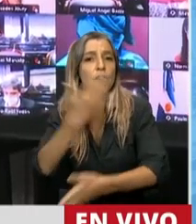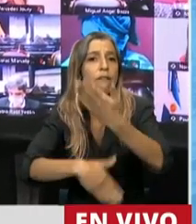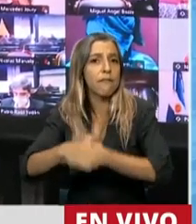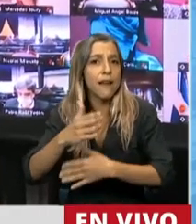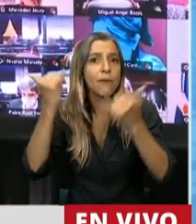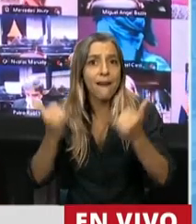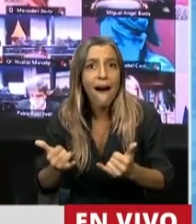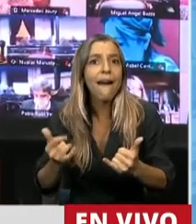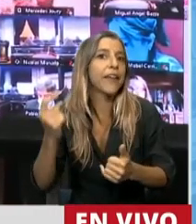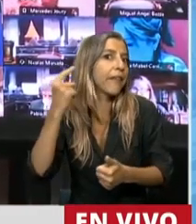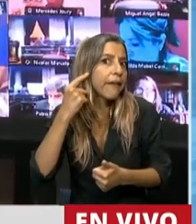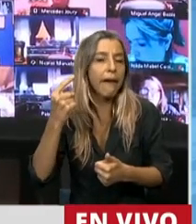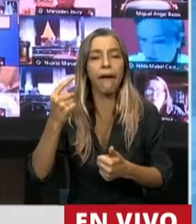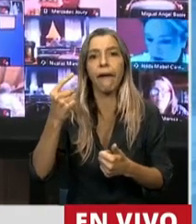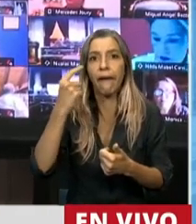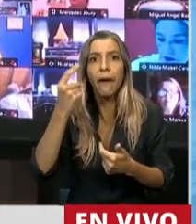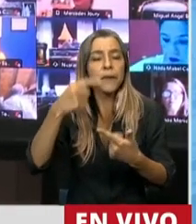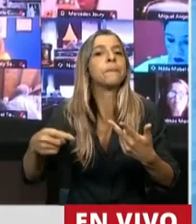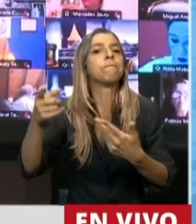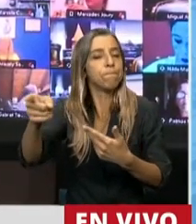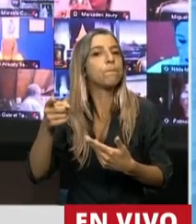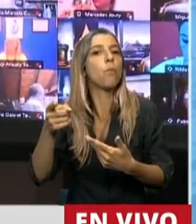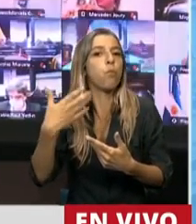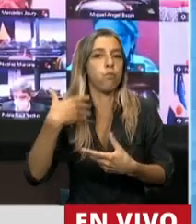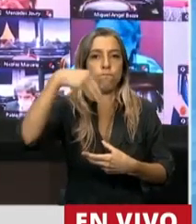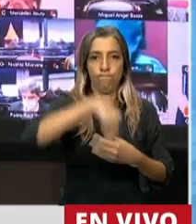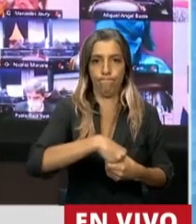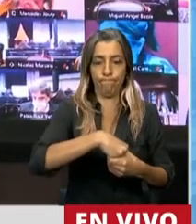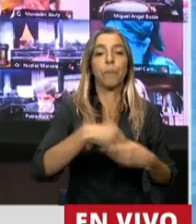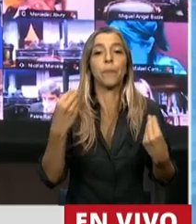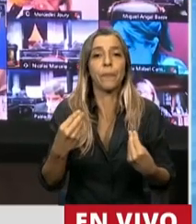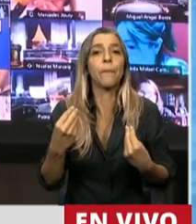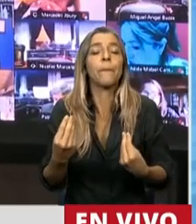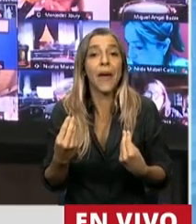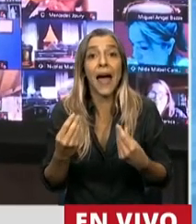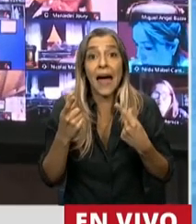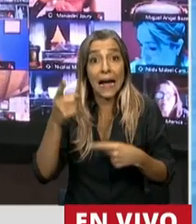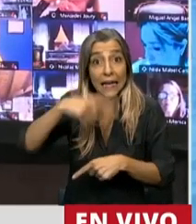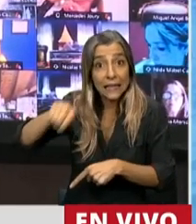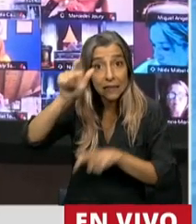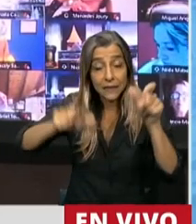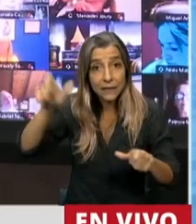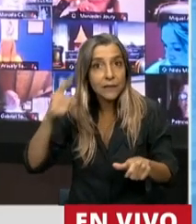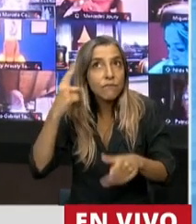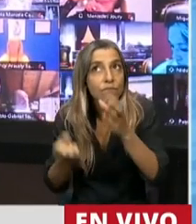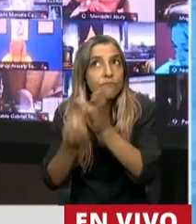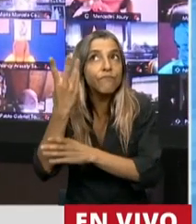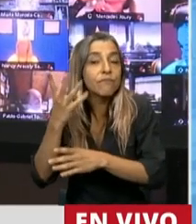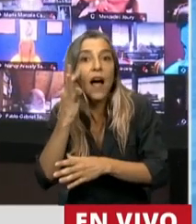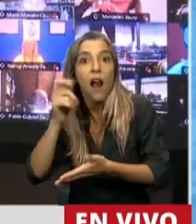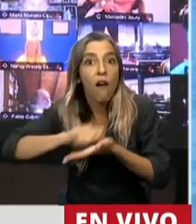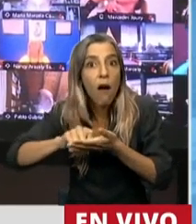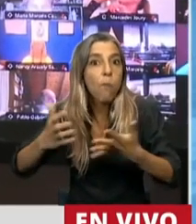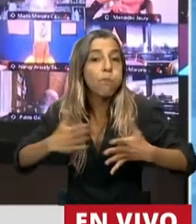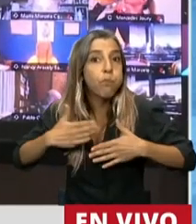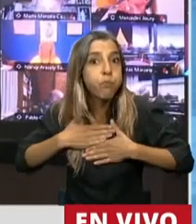del artículo 36 es empezar a establecer las excepciones al pago de los derechos intelectuales. Particularmente este